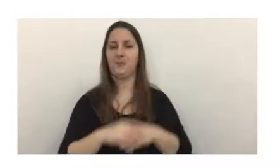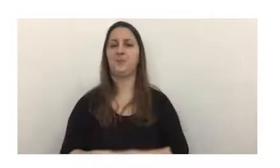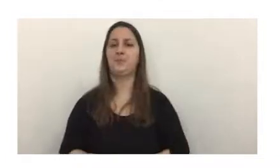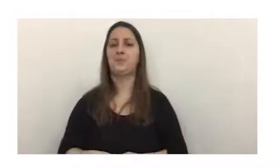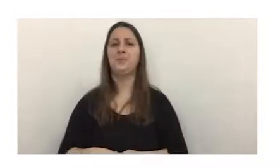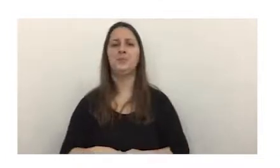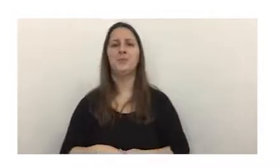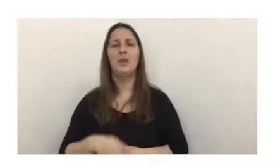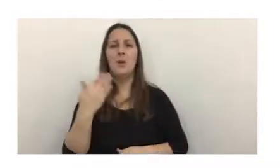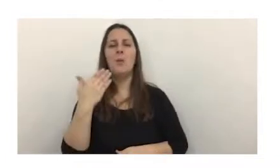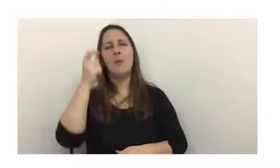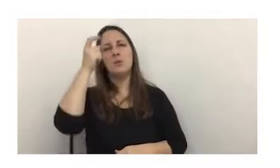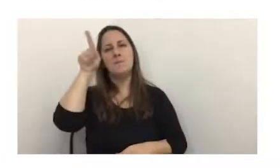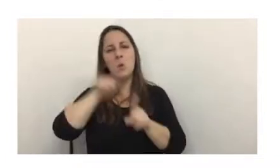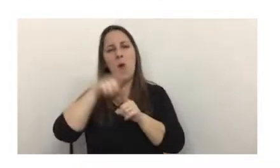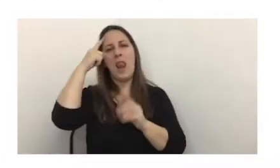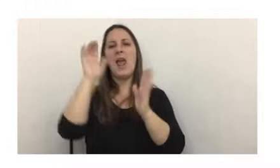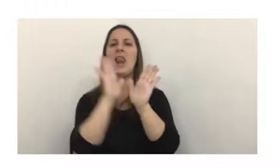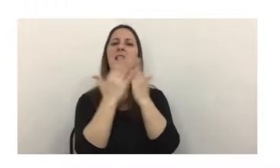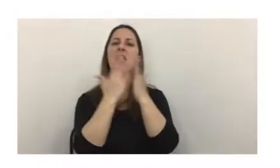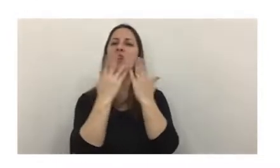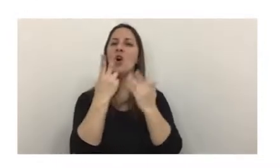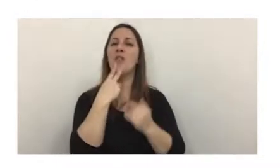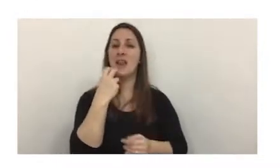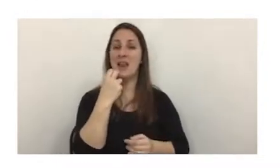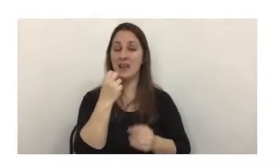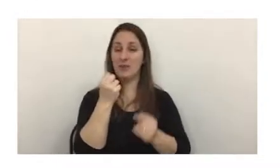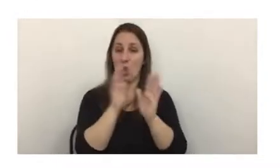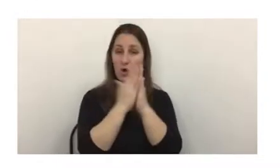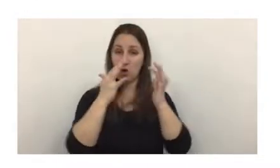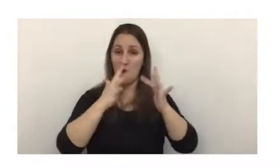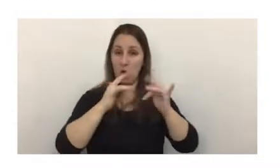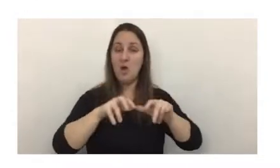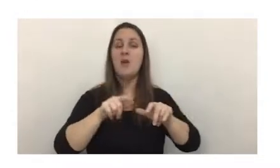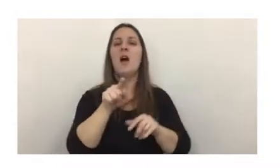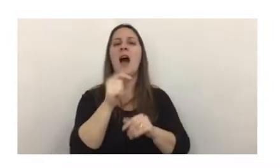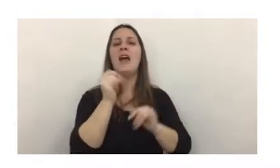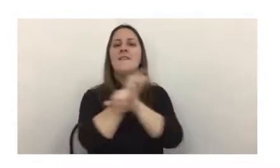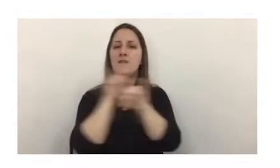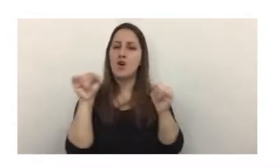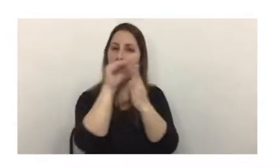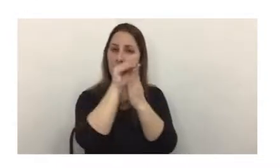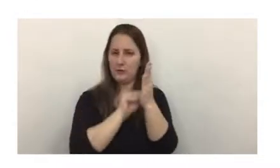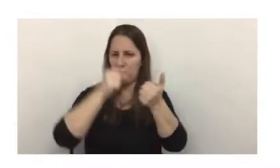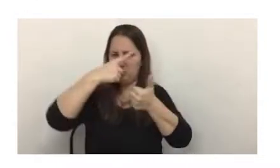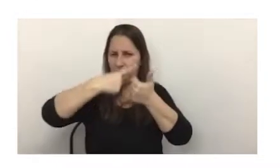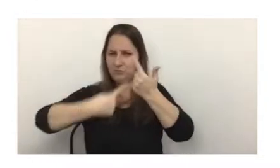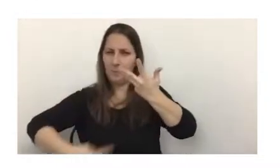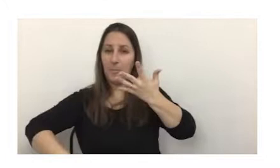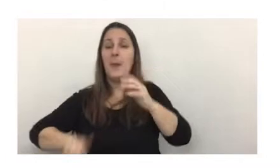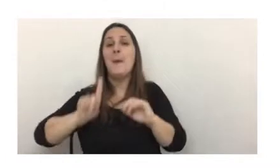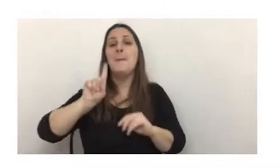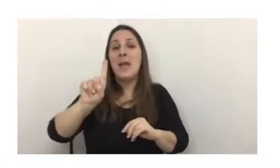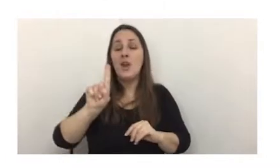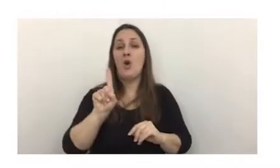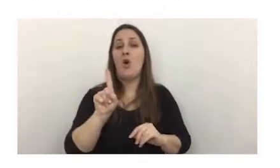imaginarlo como un libro electrónico de actas, donde se registran informaciones varias, pero en lugar de